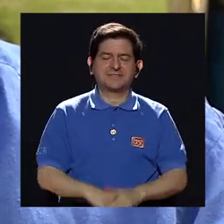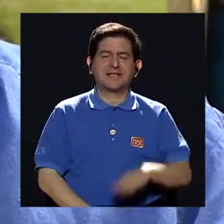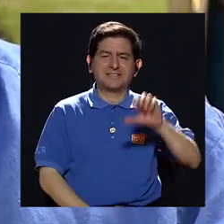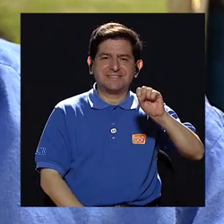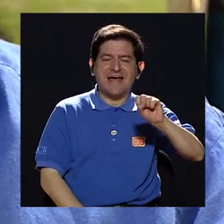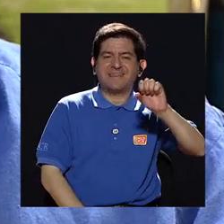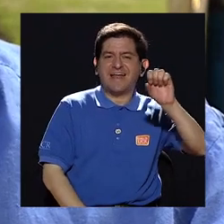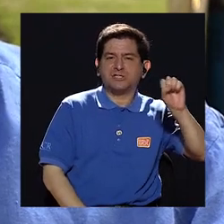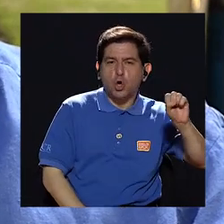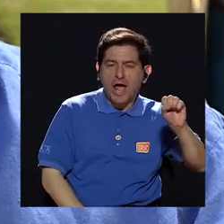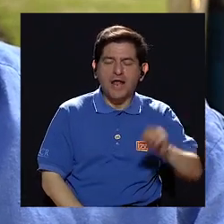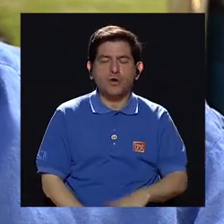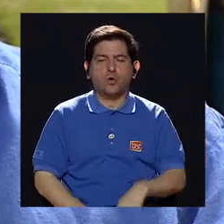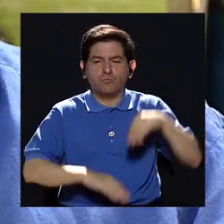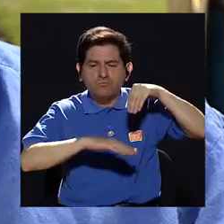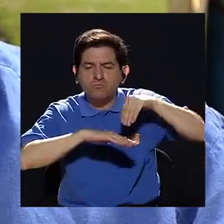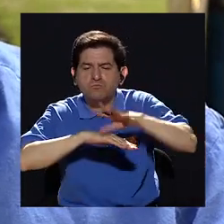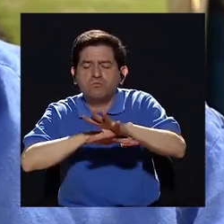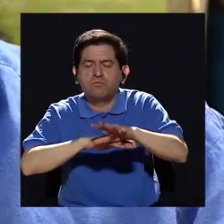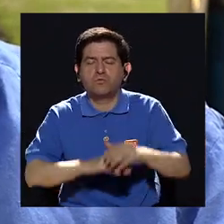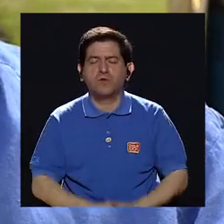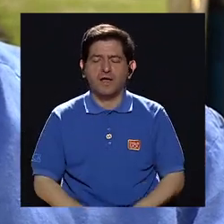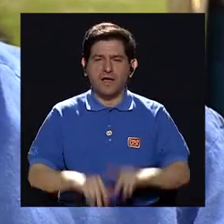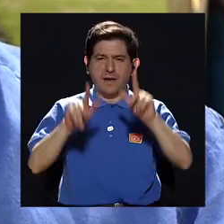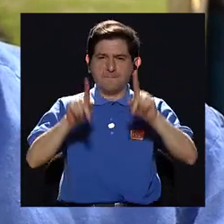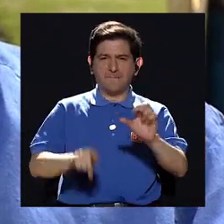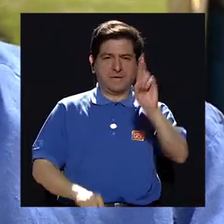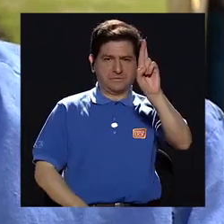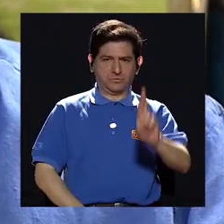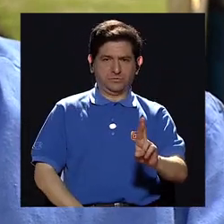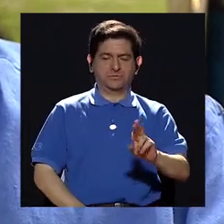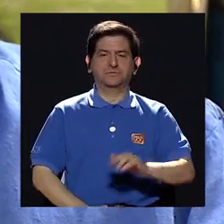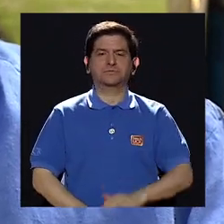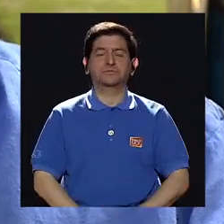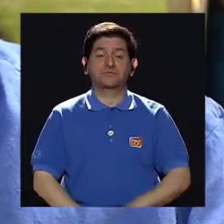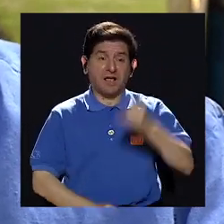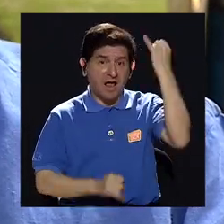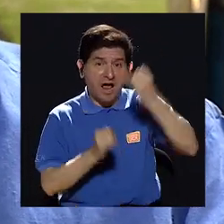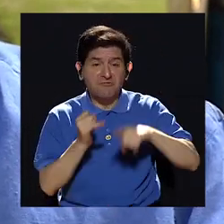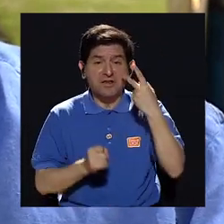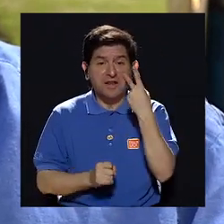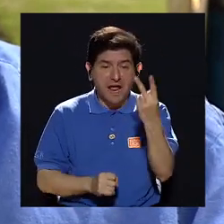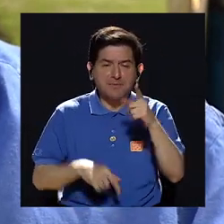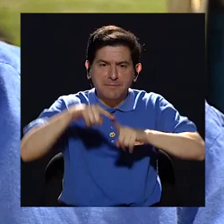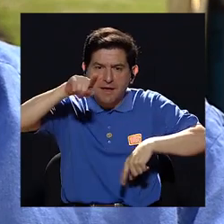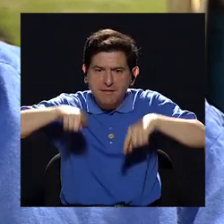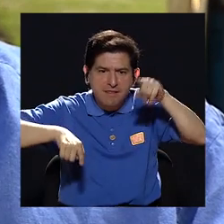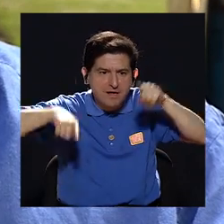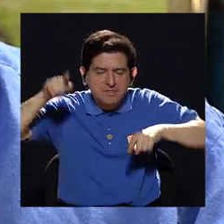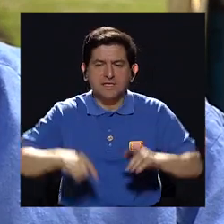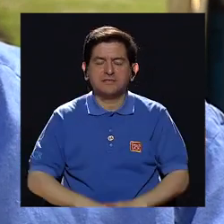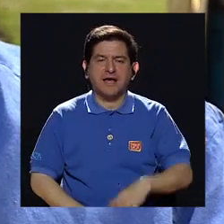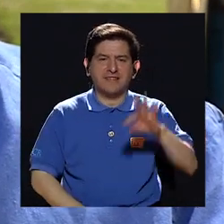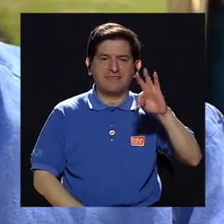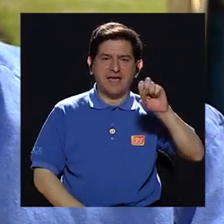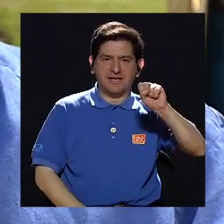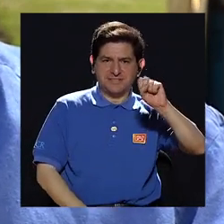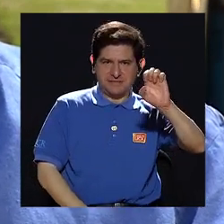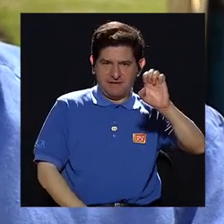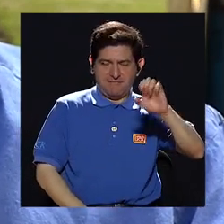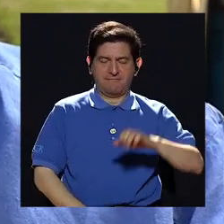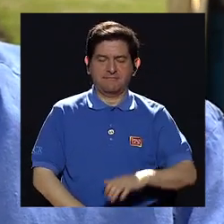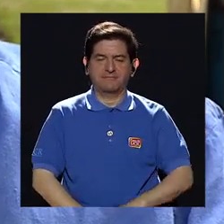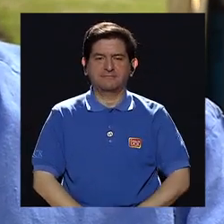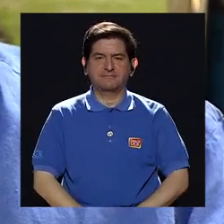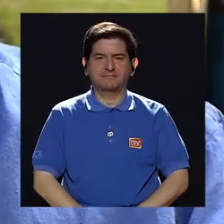Solano caló mucho en el alma de los costarricenses. Y al final, si usted ve las estadísticas del Tribunal Supremo de